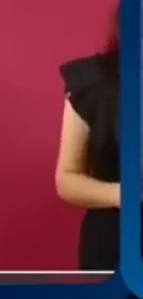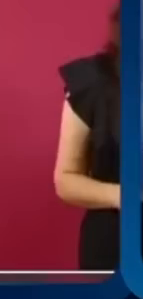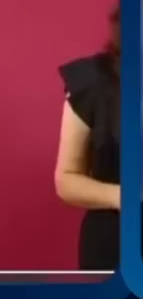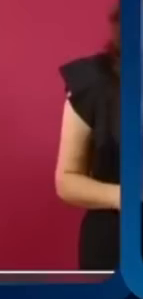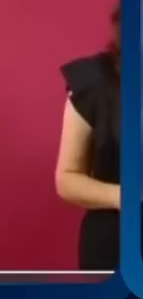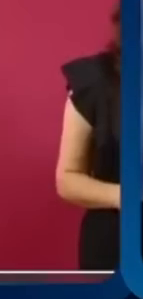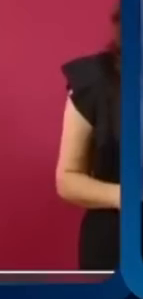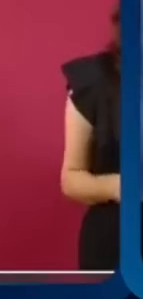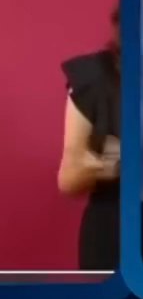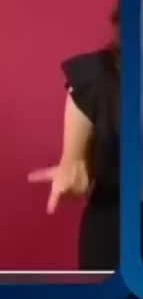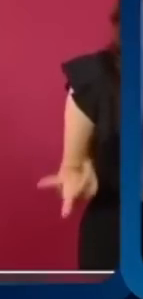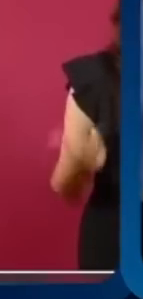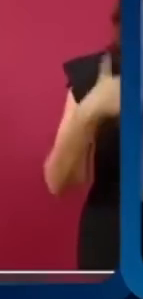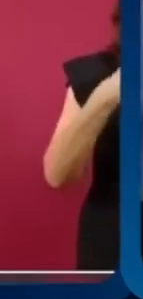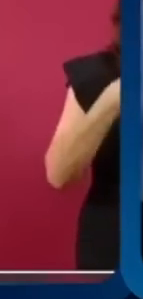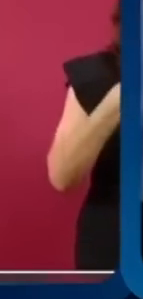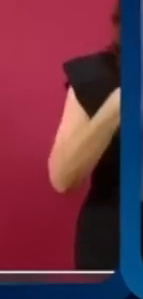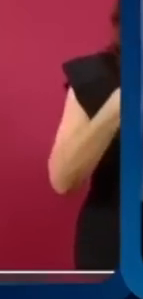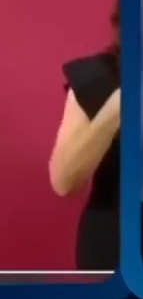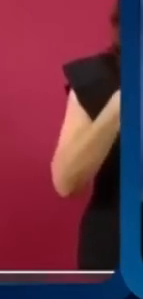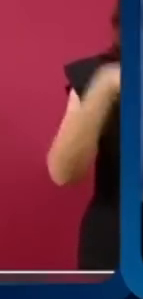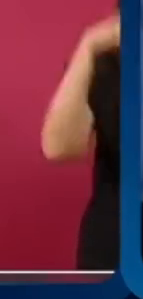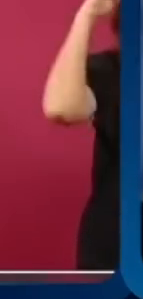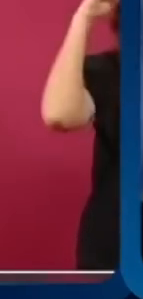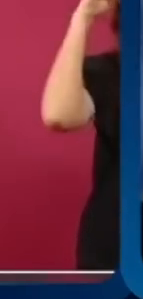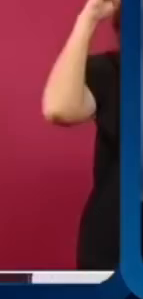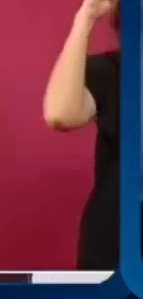pagaron y no las devuelven.